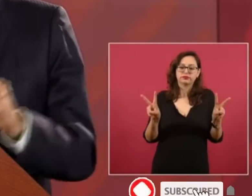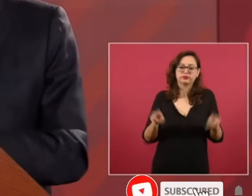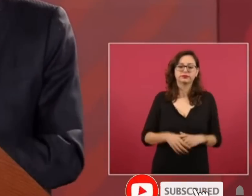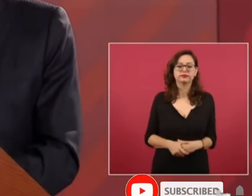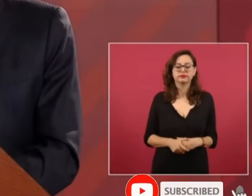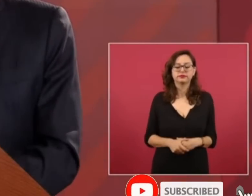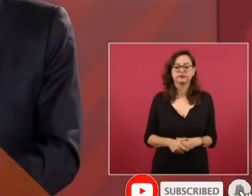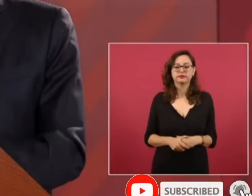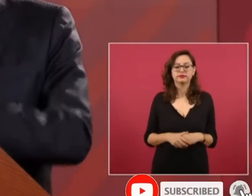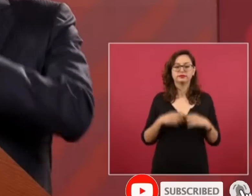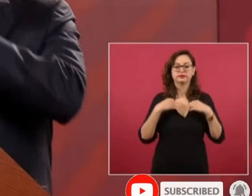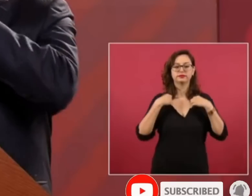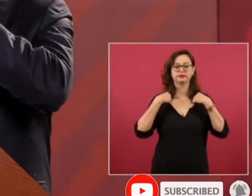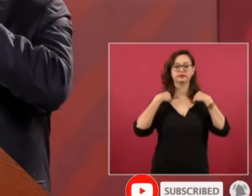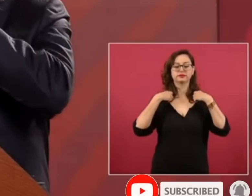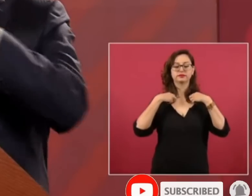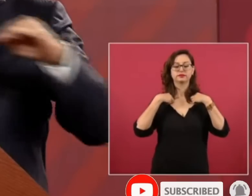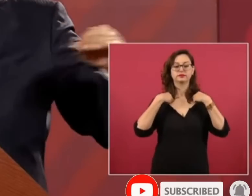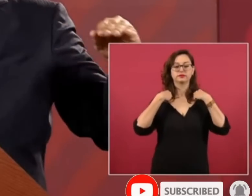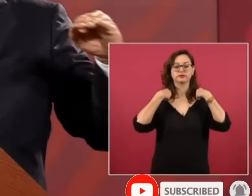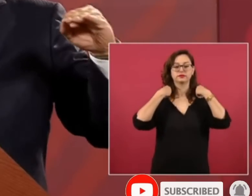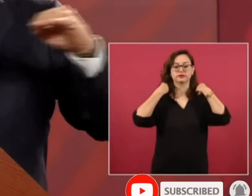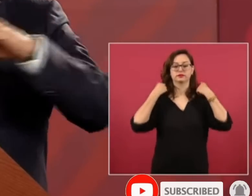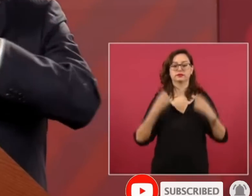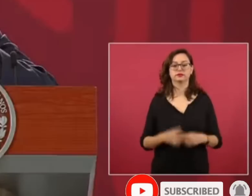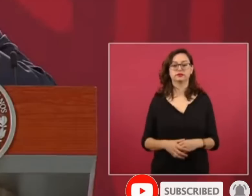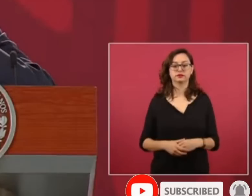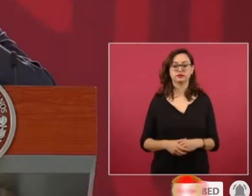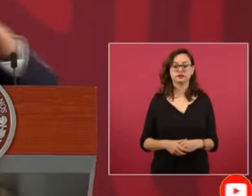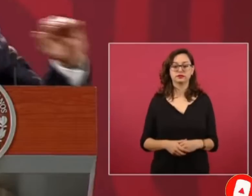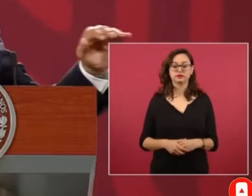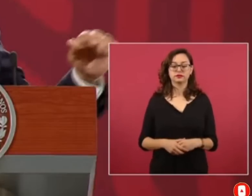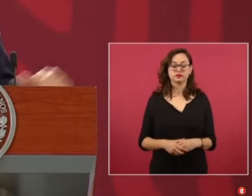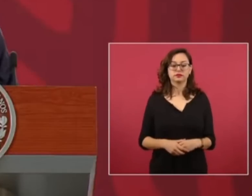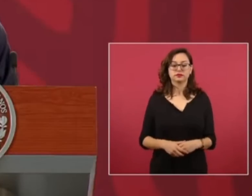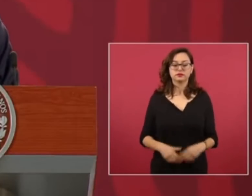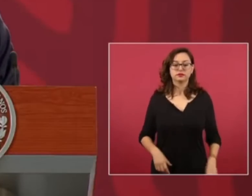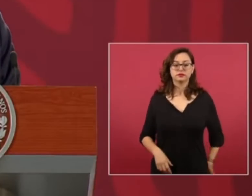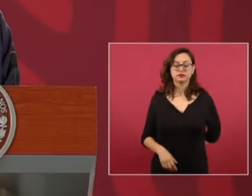Justo dos nos identificamos muy bien